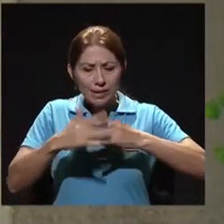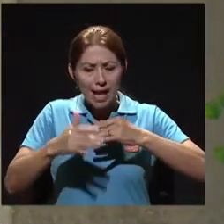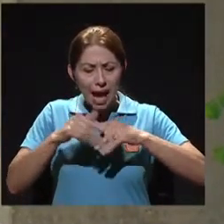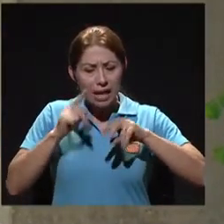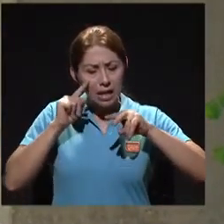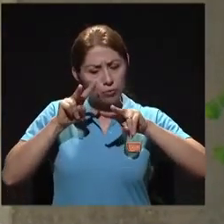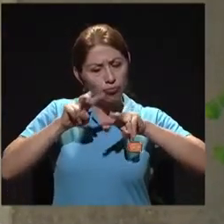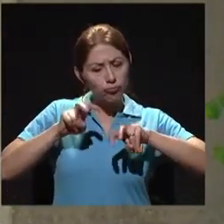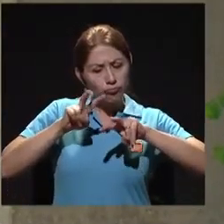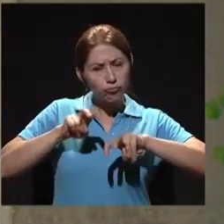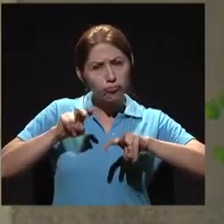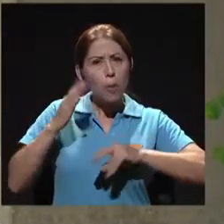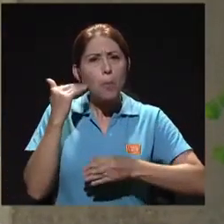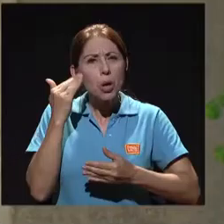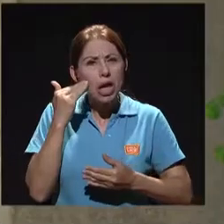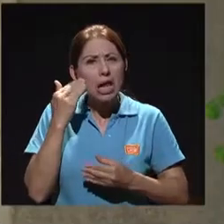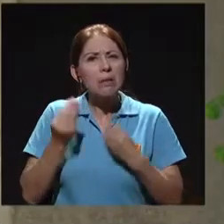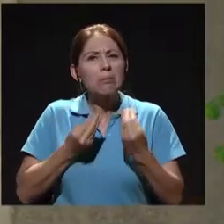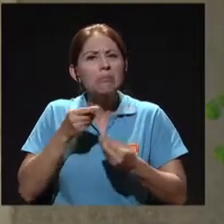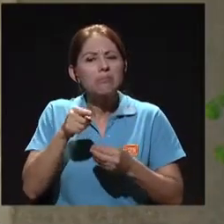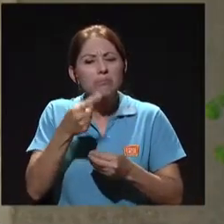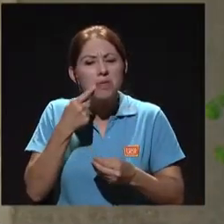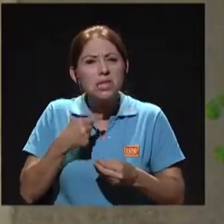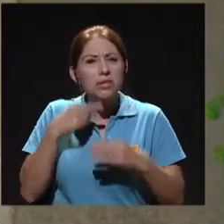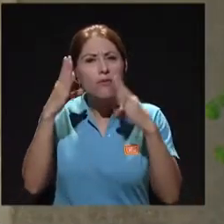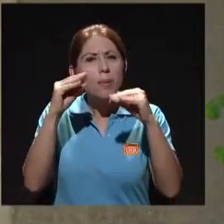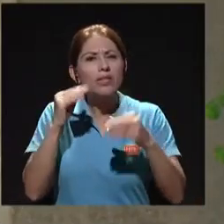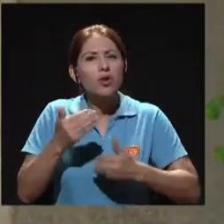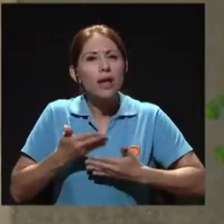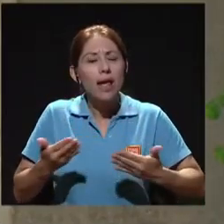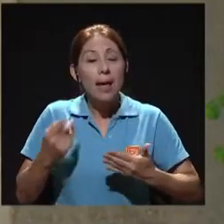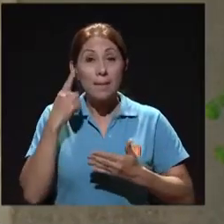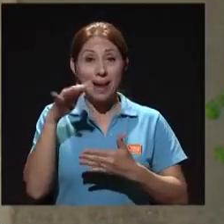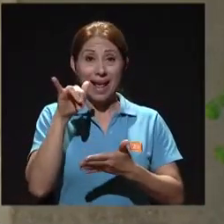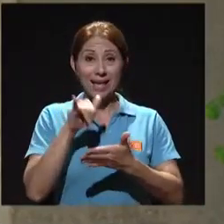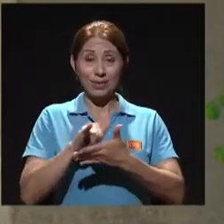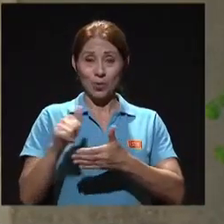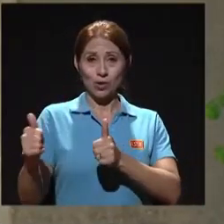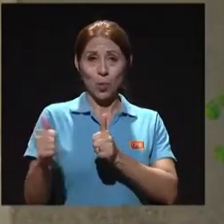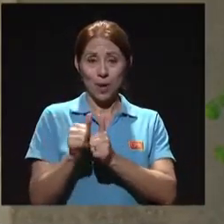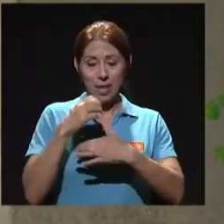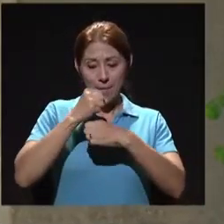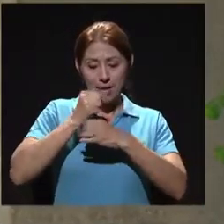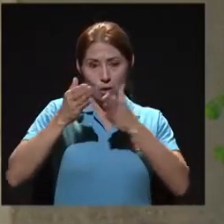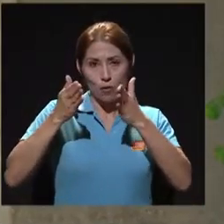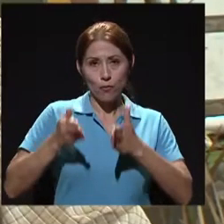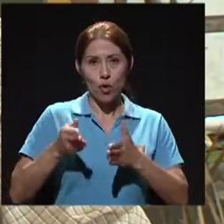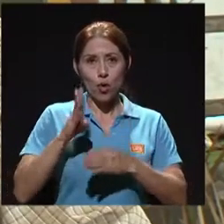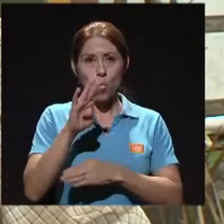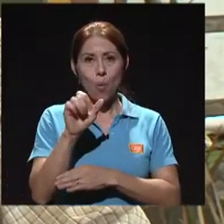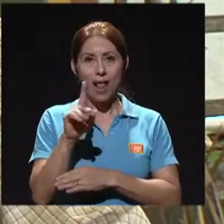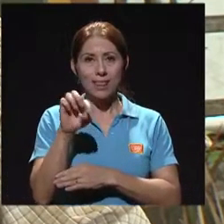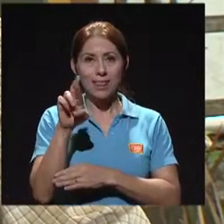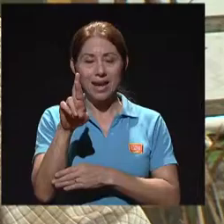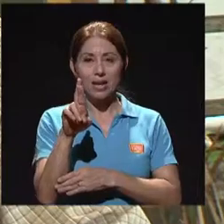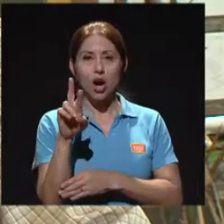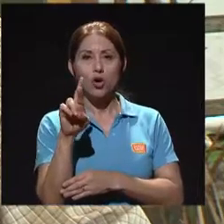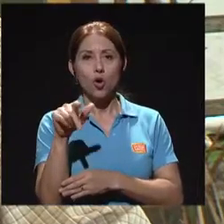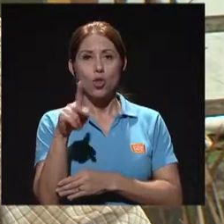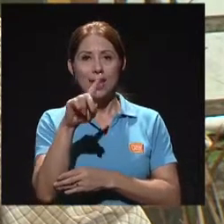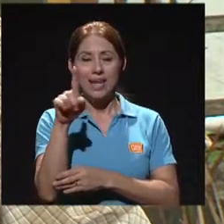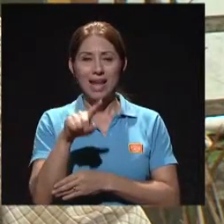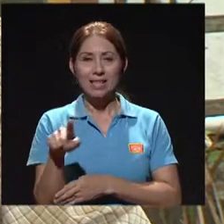dice el examen de sangre. Y para eso hoy nos acompaña el microbiólogo Walter Rodríguez Romero, él es